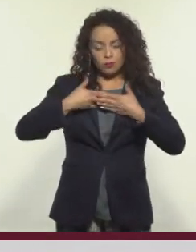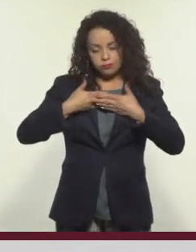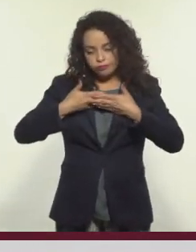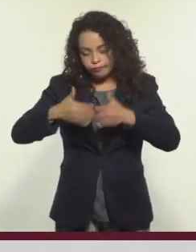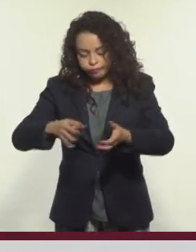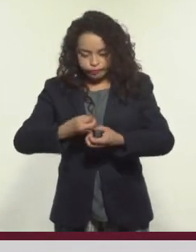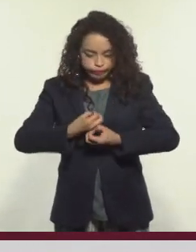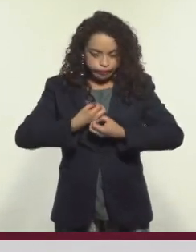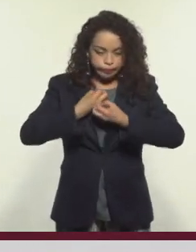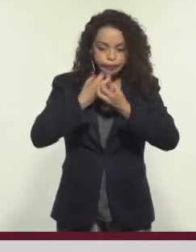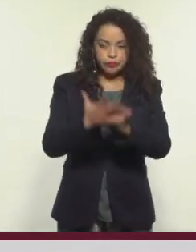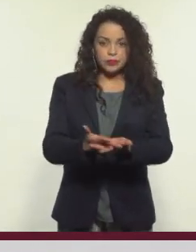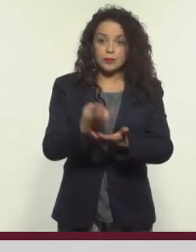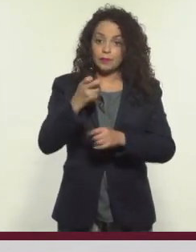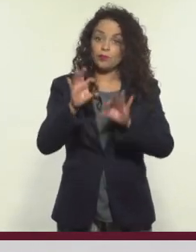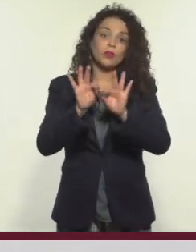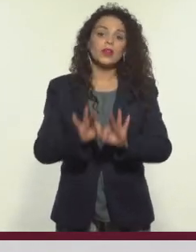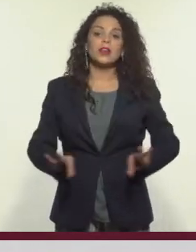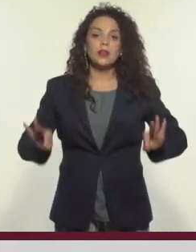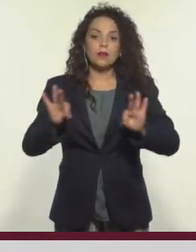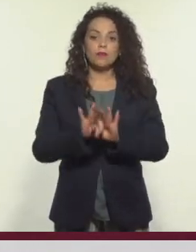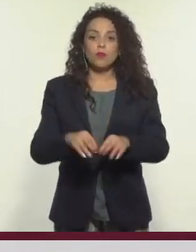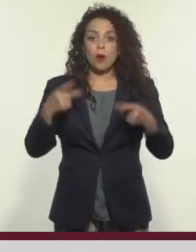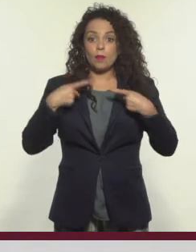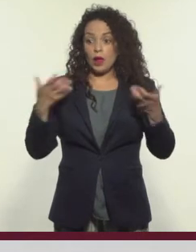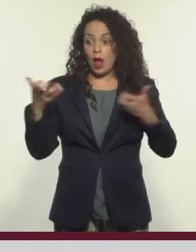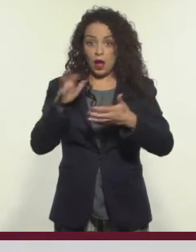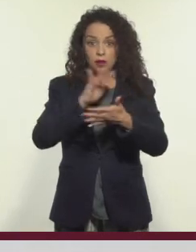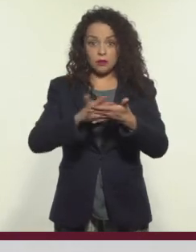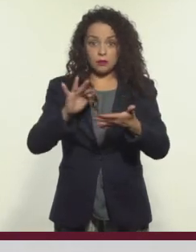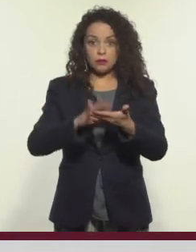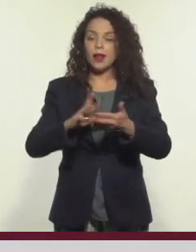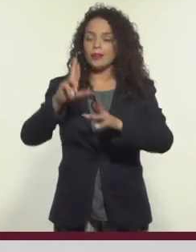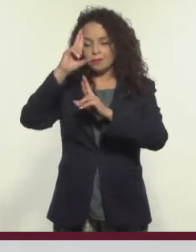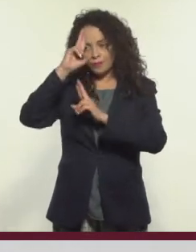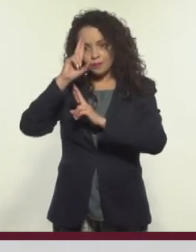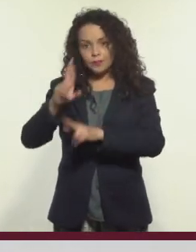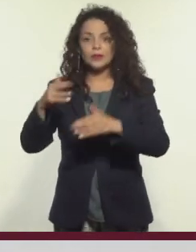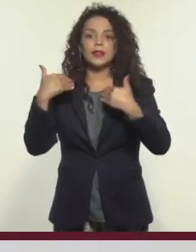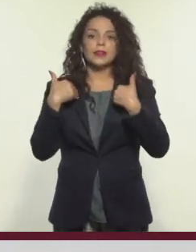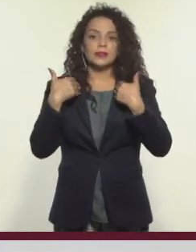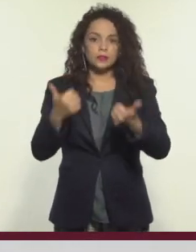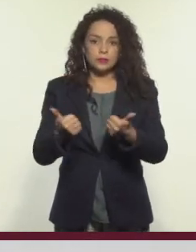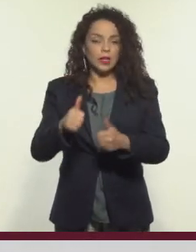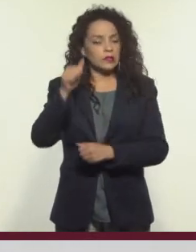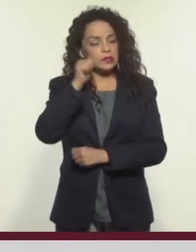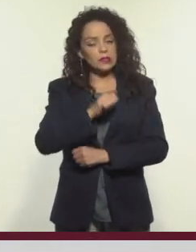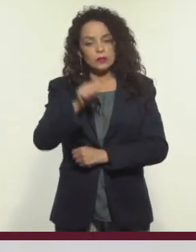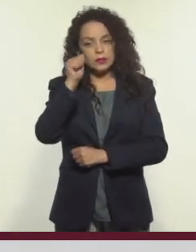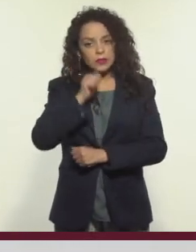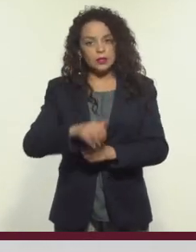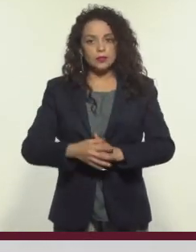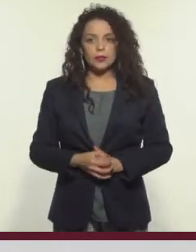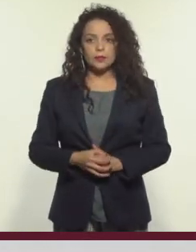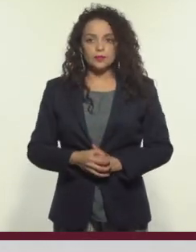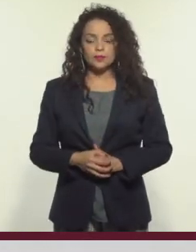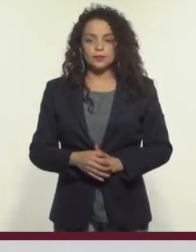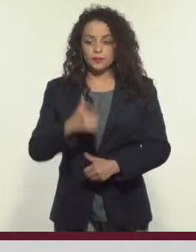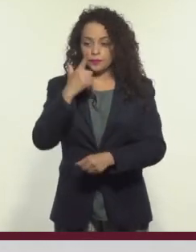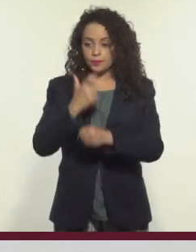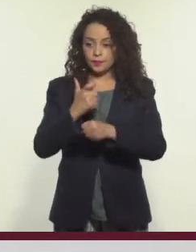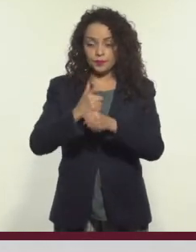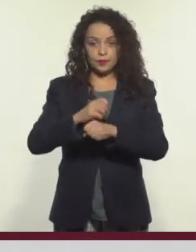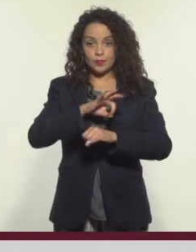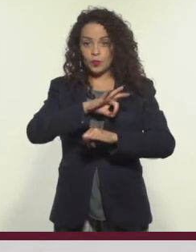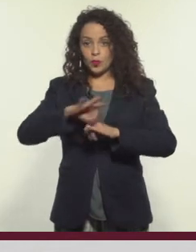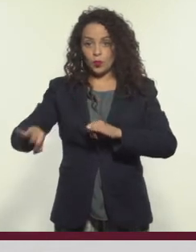transmitírnoslo. Así que es muy importante, por parte de los lectores, el respeto y la comprensión en todo momento. Y el